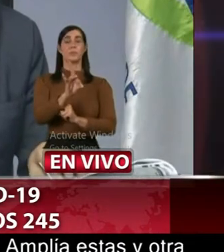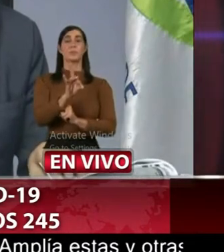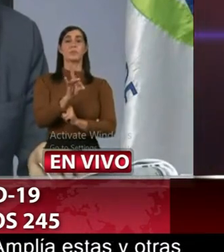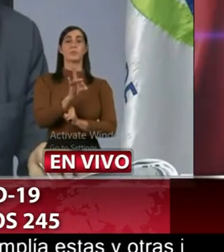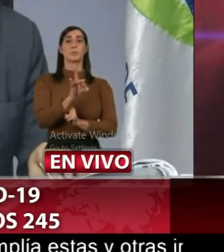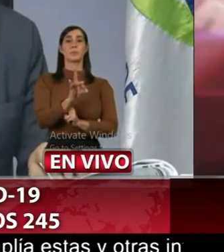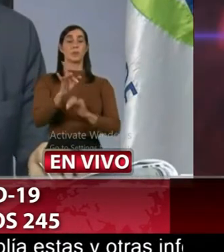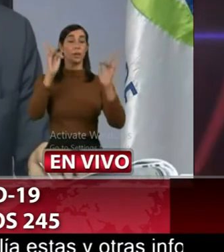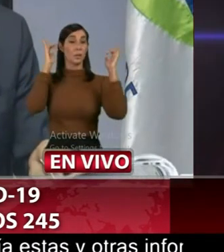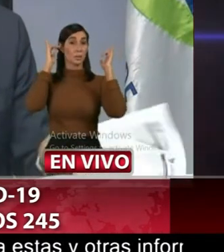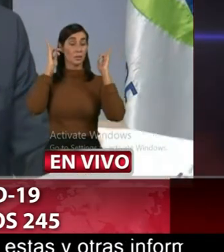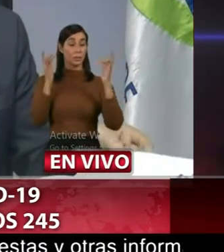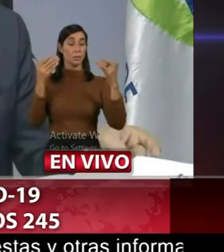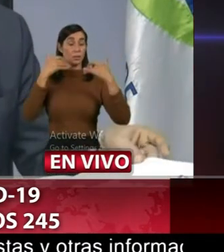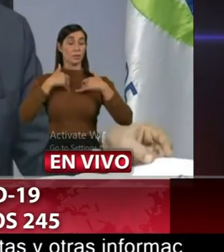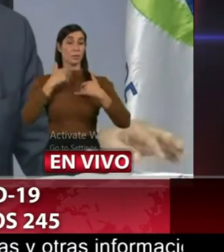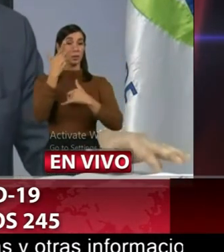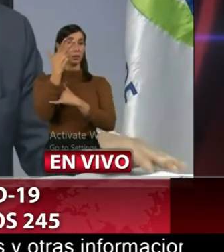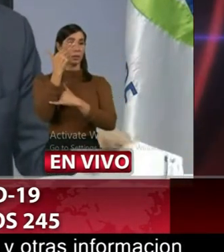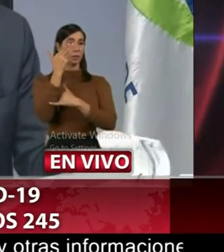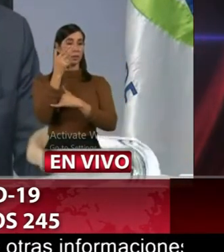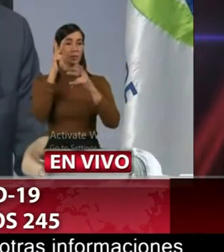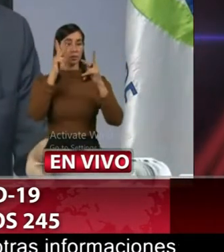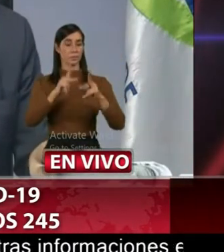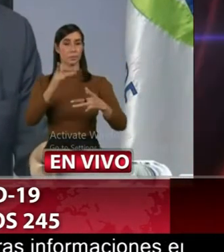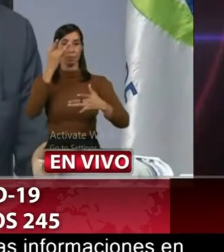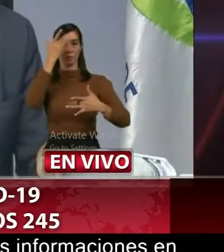Santiago tenía 13 casos